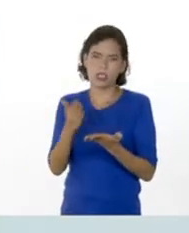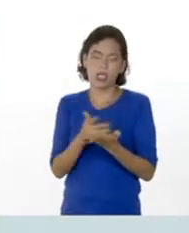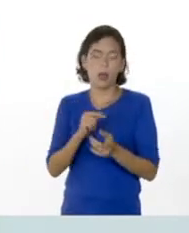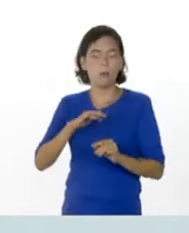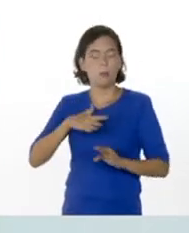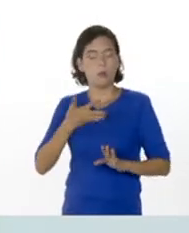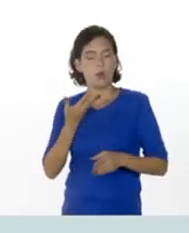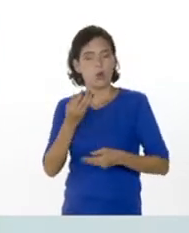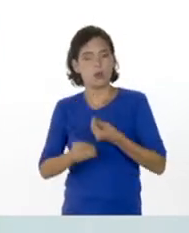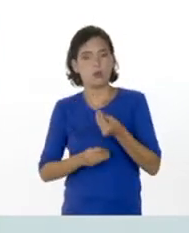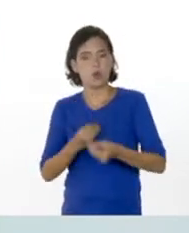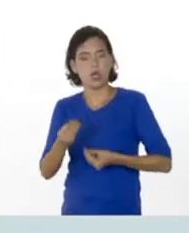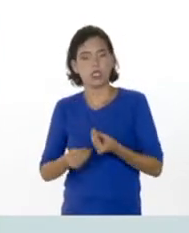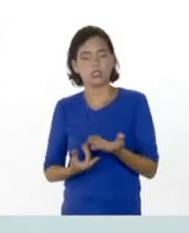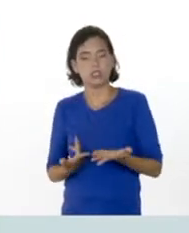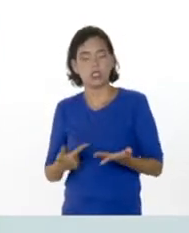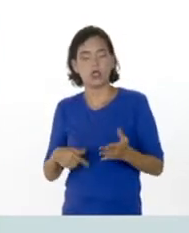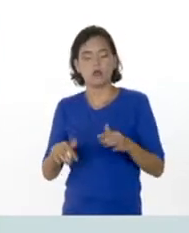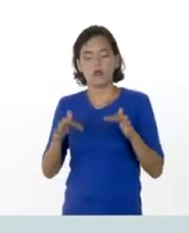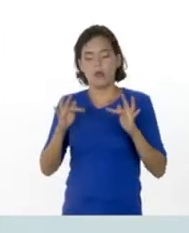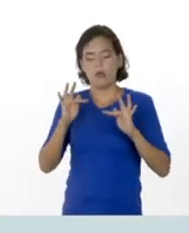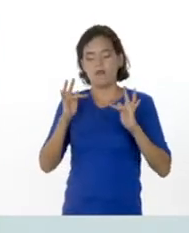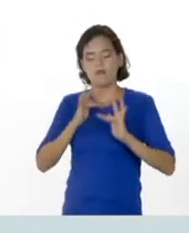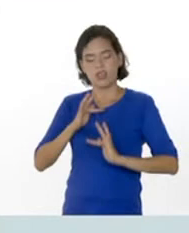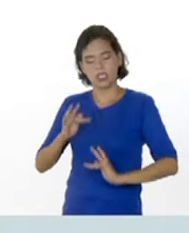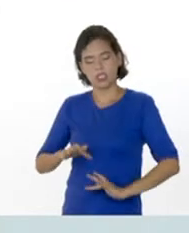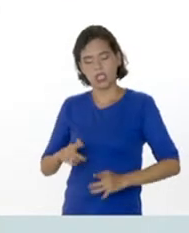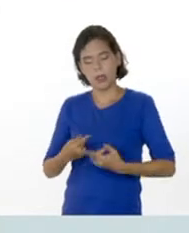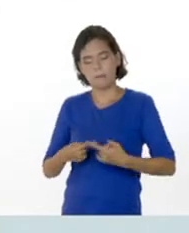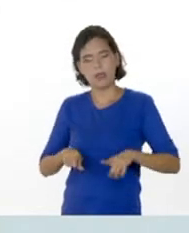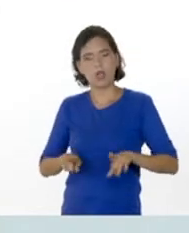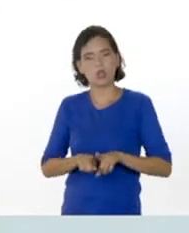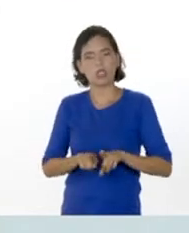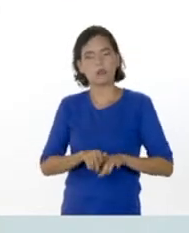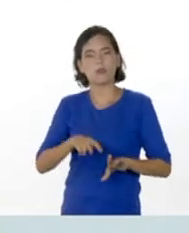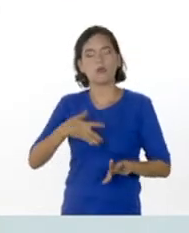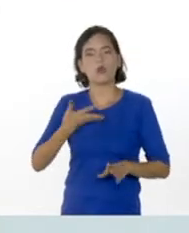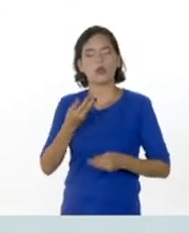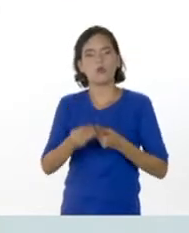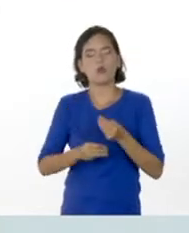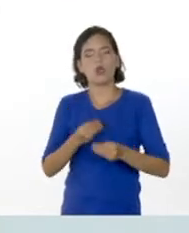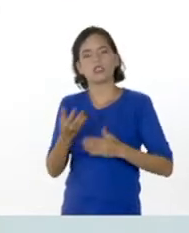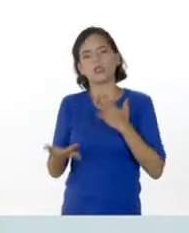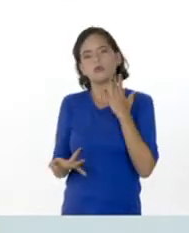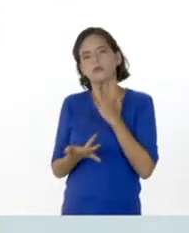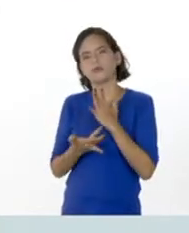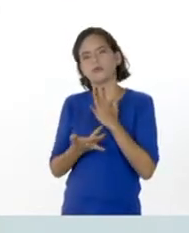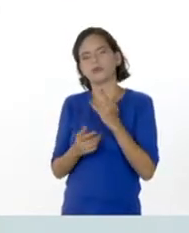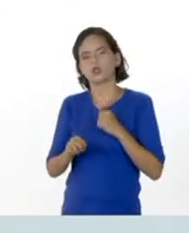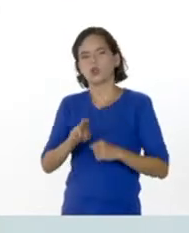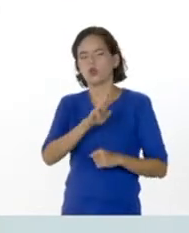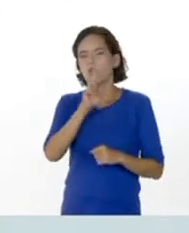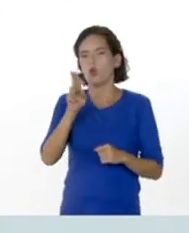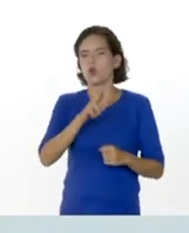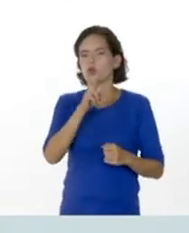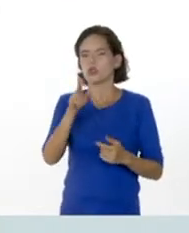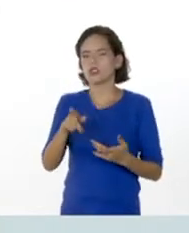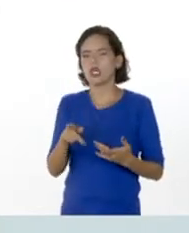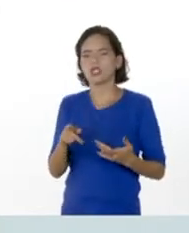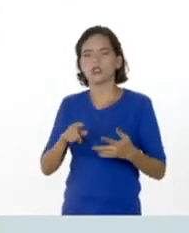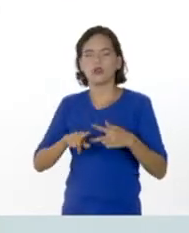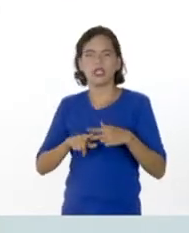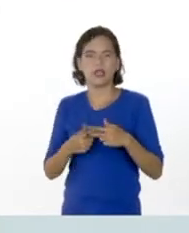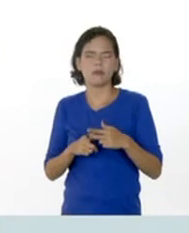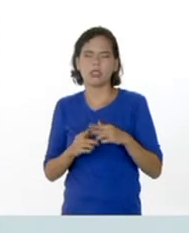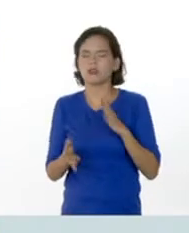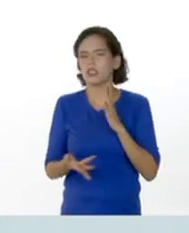hacerlo de forma física, pero también podemos hacerlo de manera digital utilizando programas como Office, como Open Office,